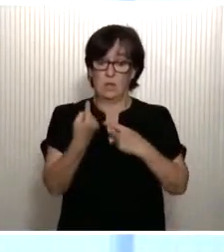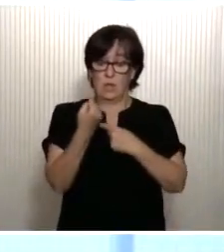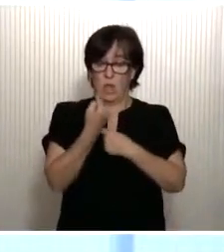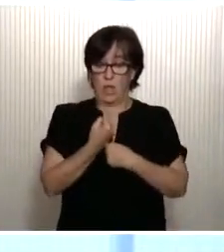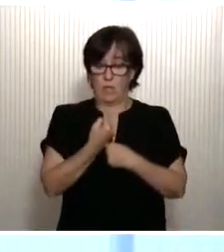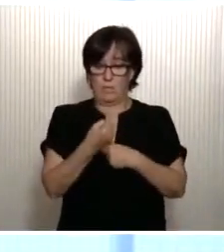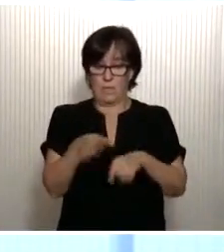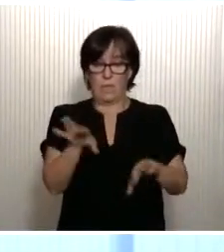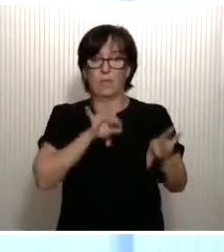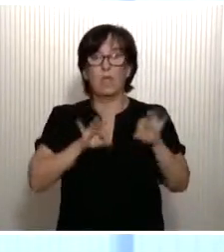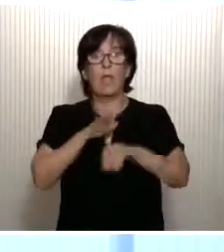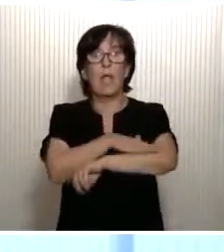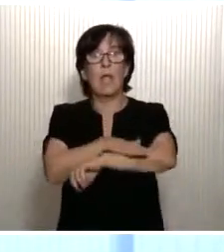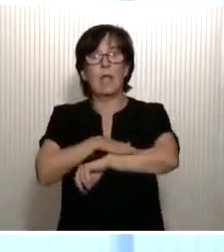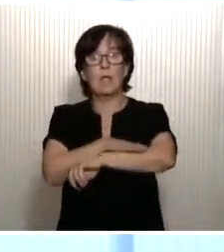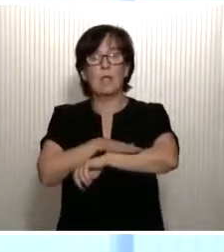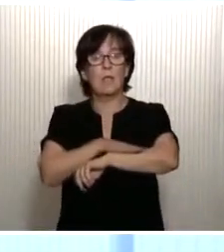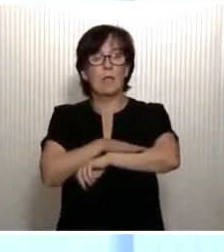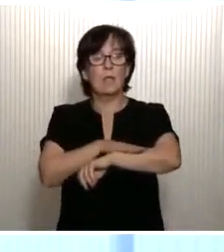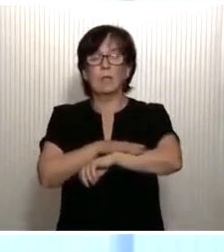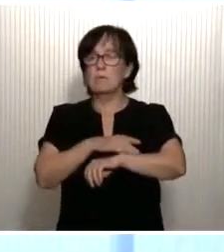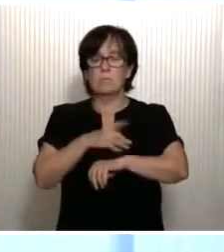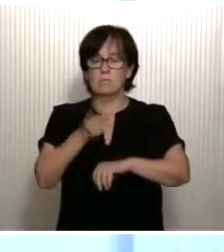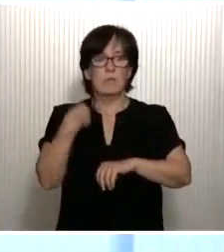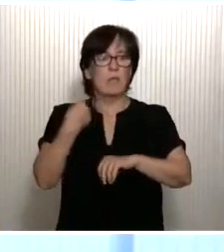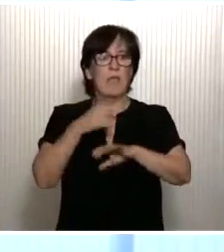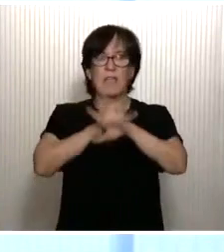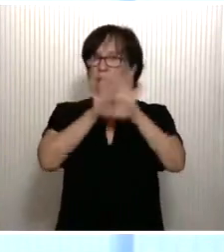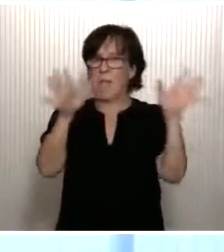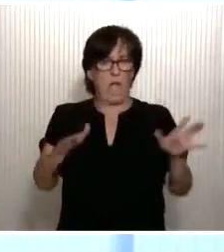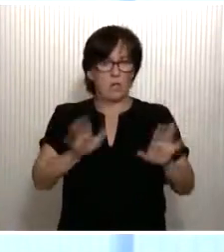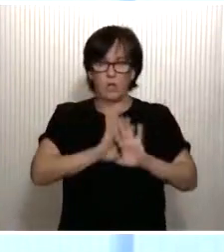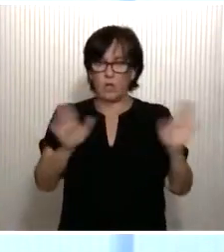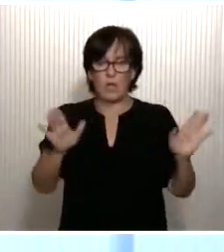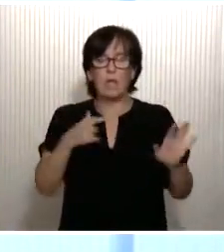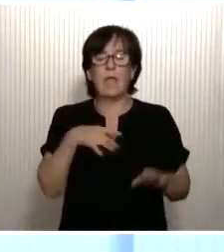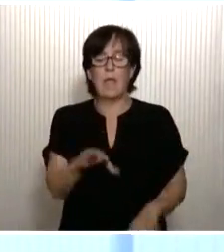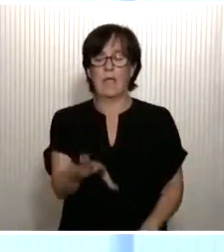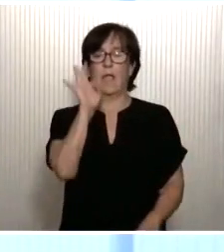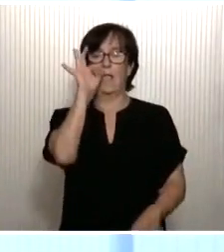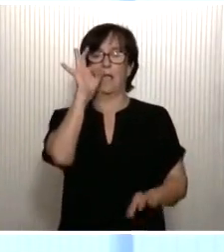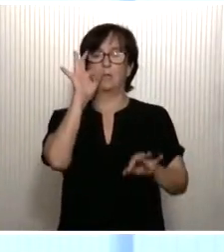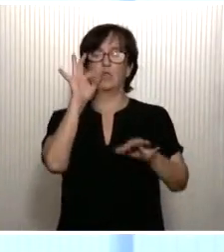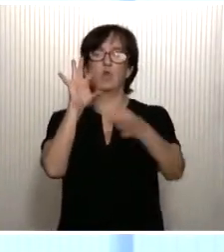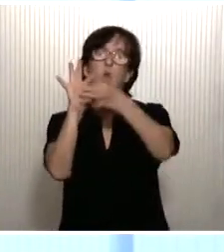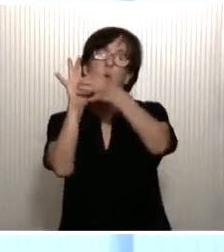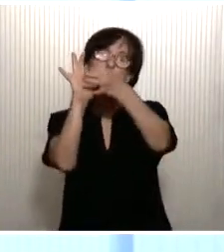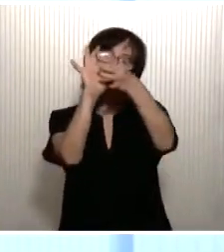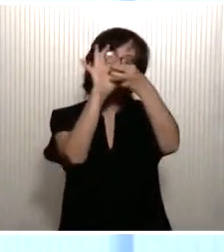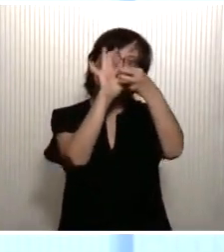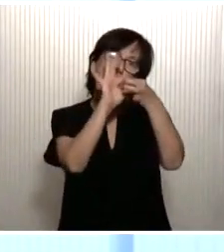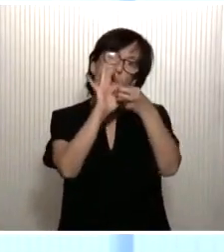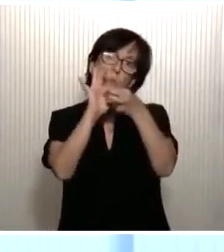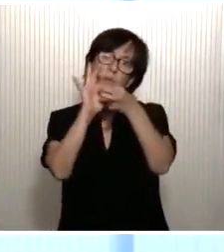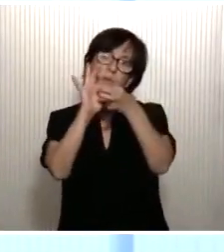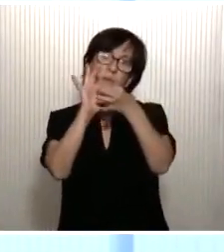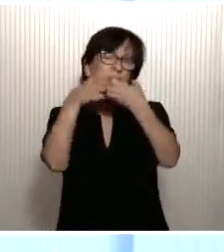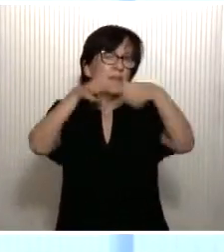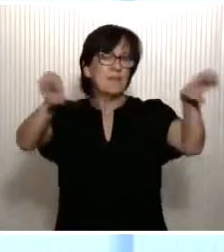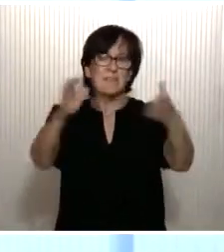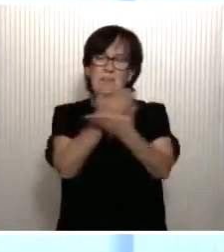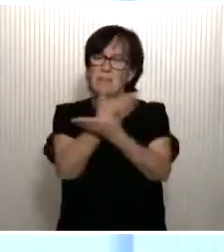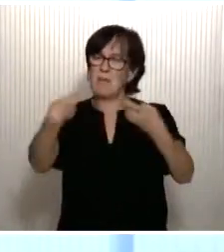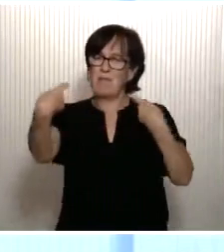elegir, el gobierno lo tiene claro. Elegimos unidad. Unidad. No división. No